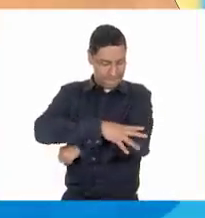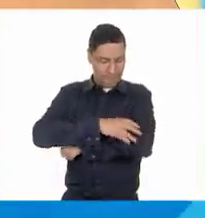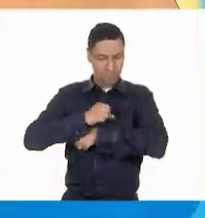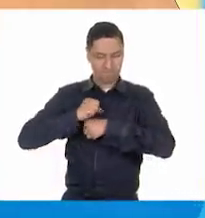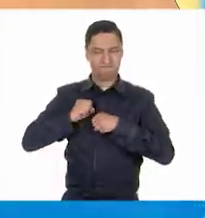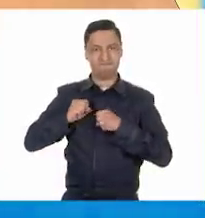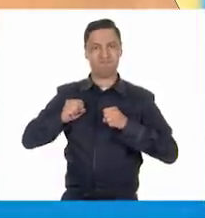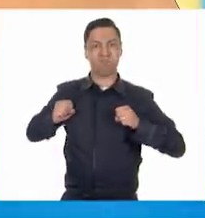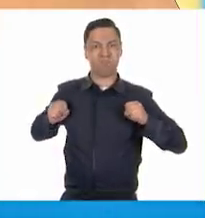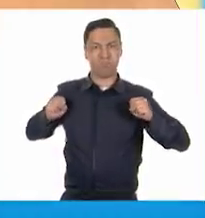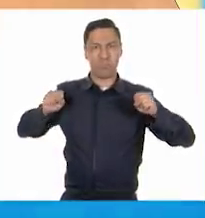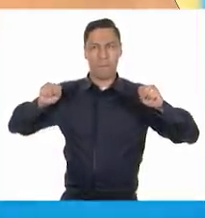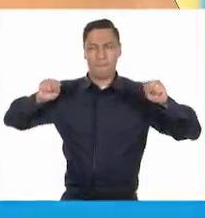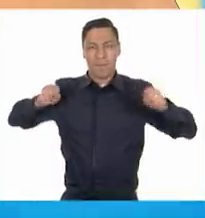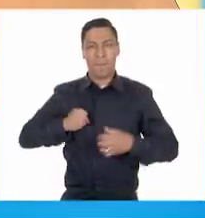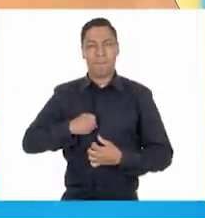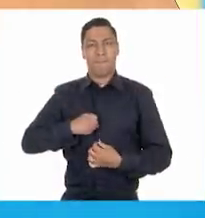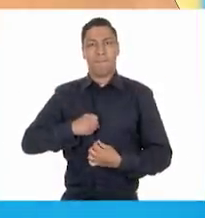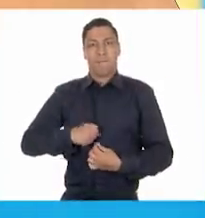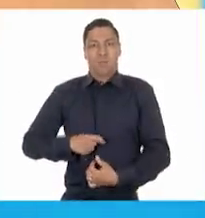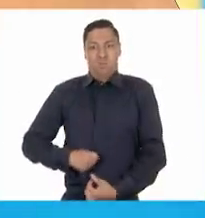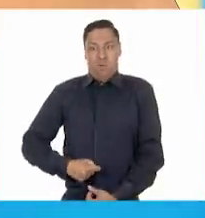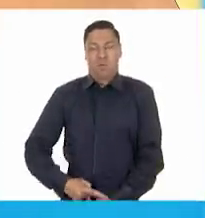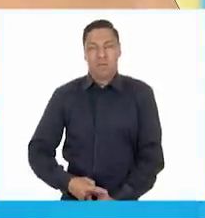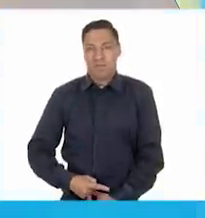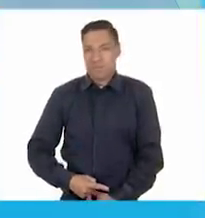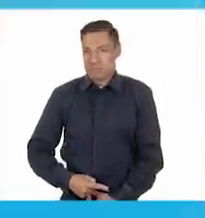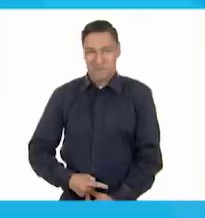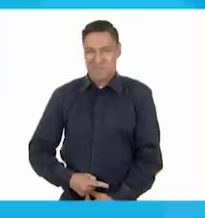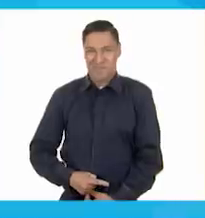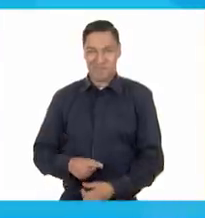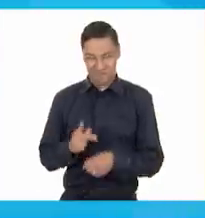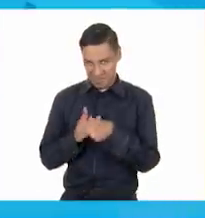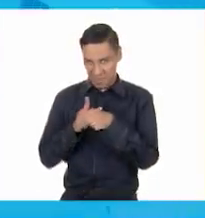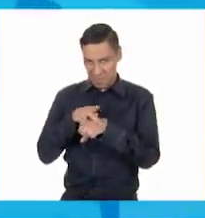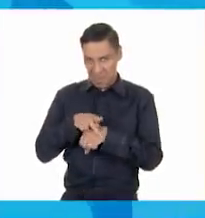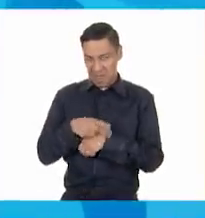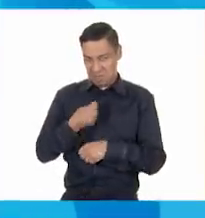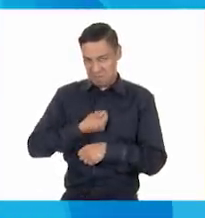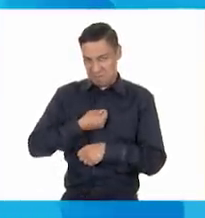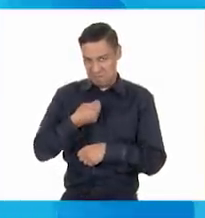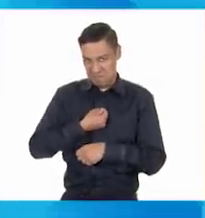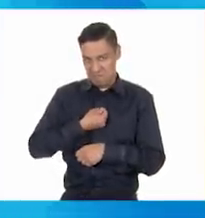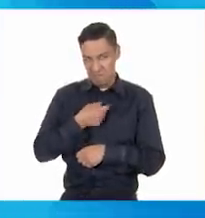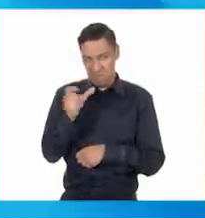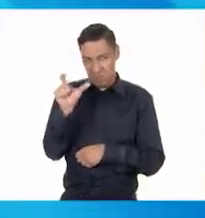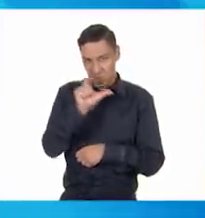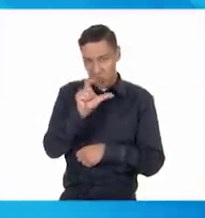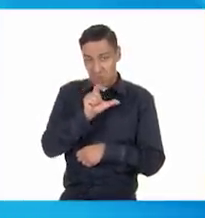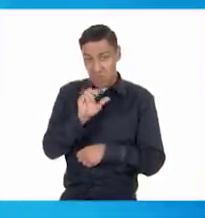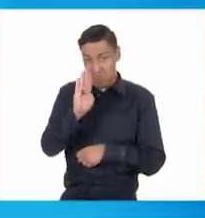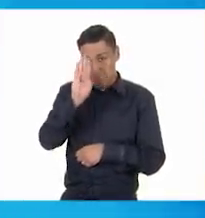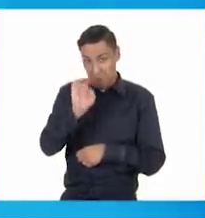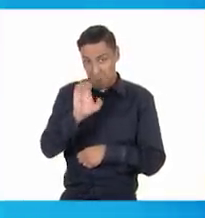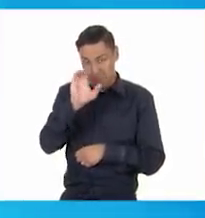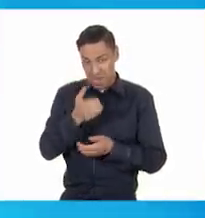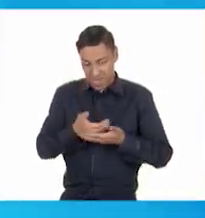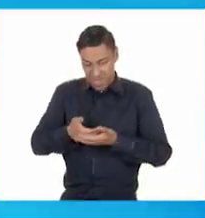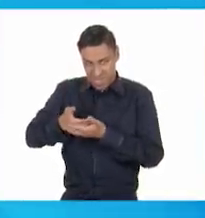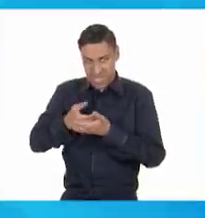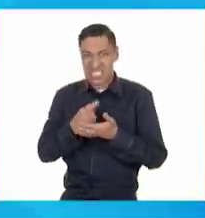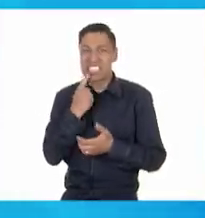reventar tus botones, pero no tu piel. Cuando era bebé, tenía dientes de leche.